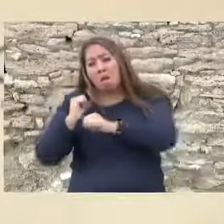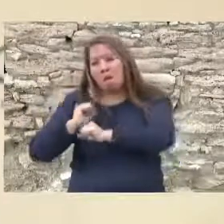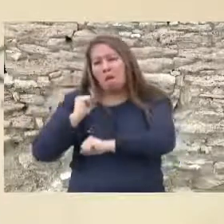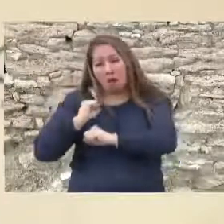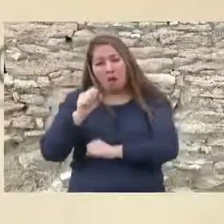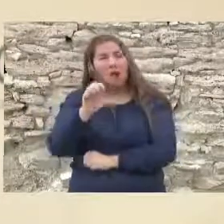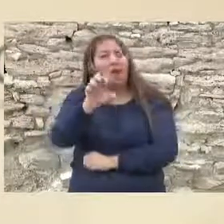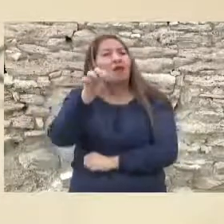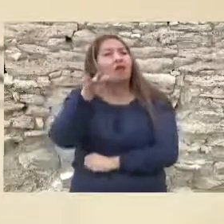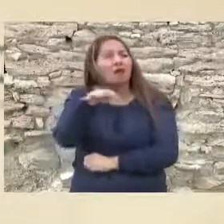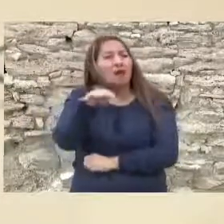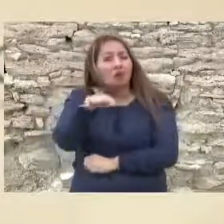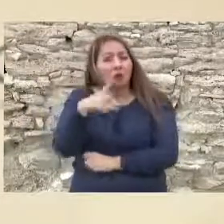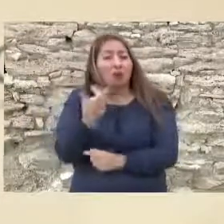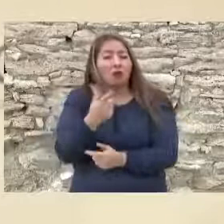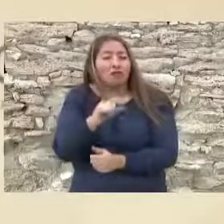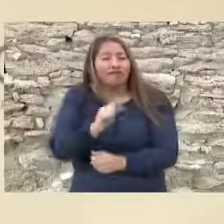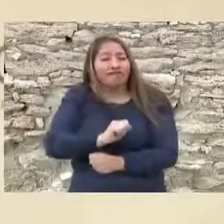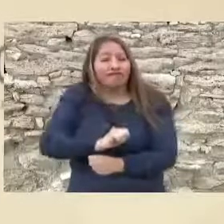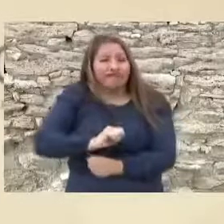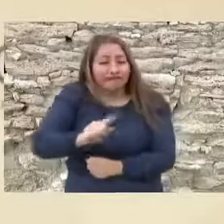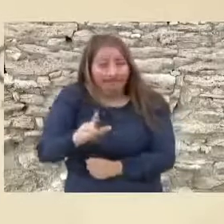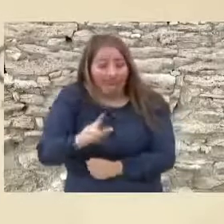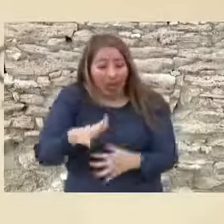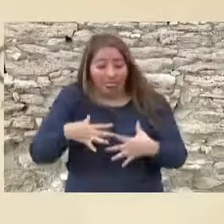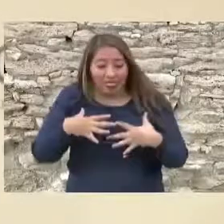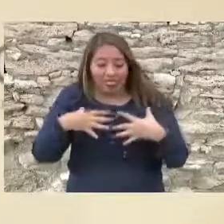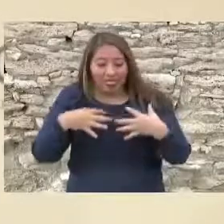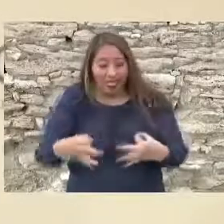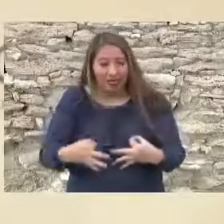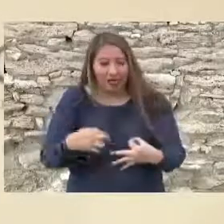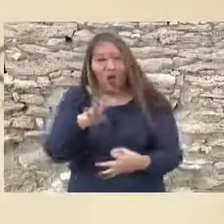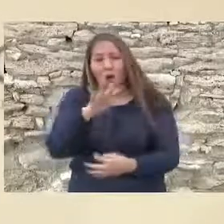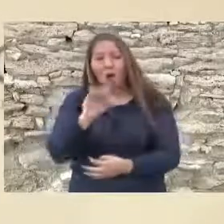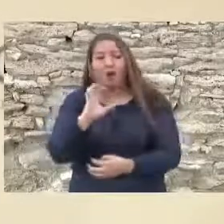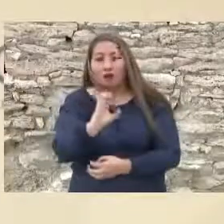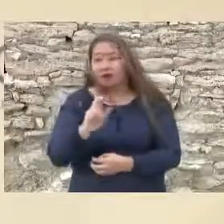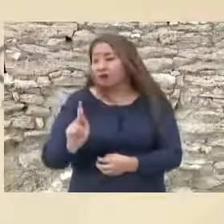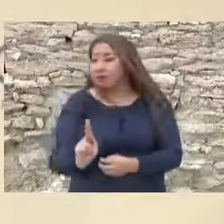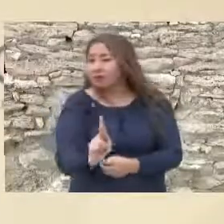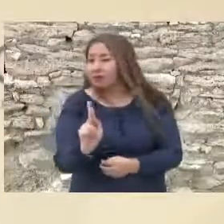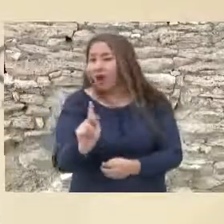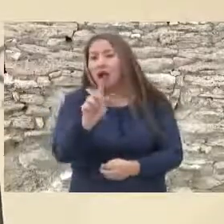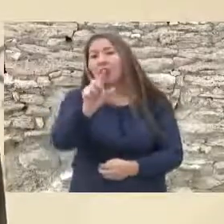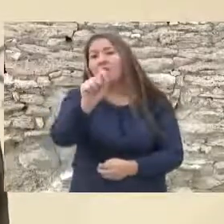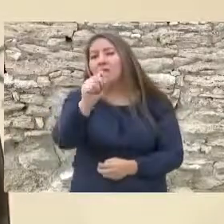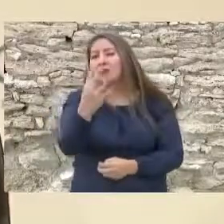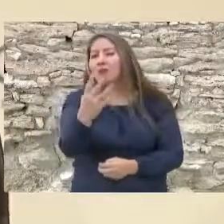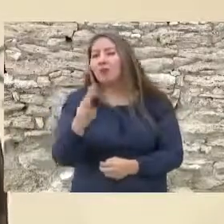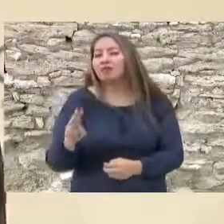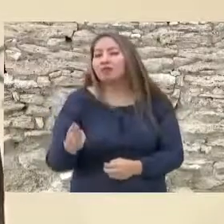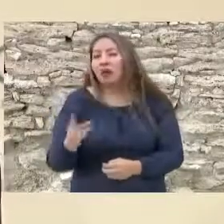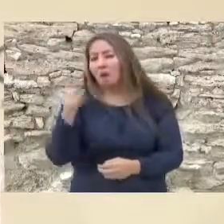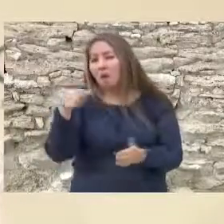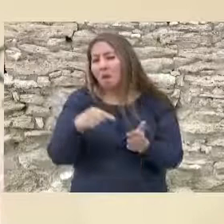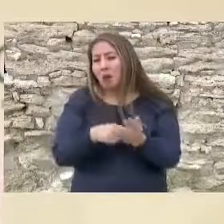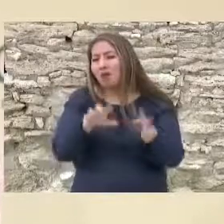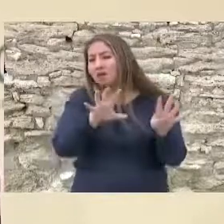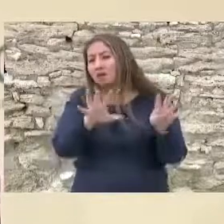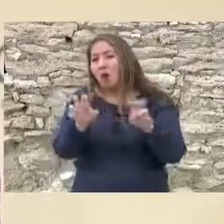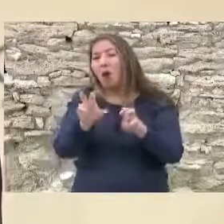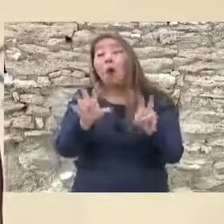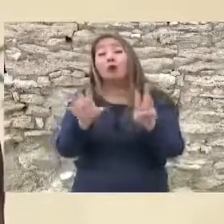cuando las autoridades regionales lograron la fundación definitiva del pueblo. El 24 de mayo de 1800,